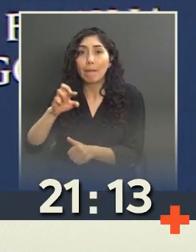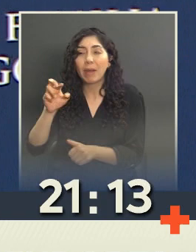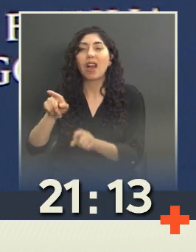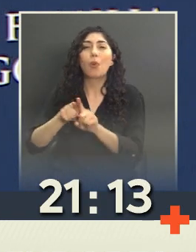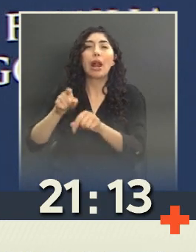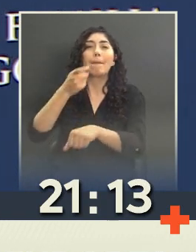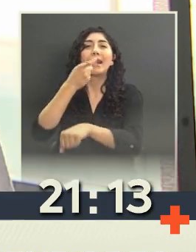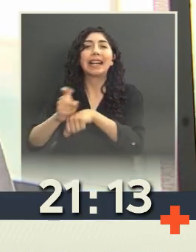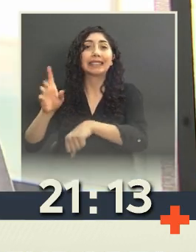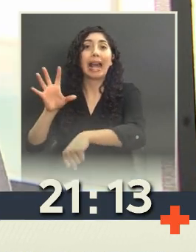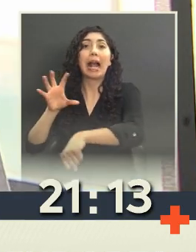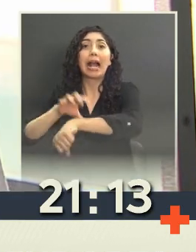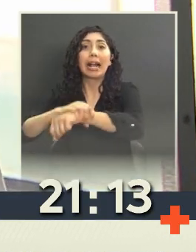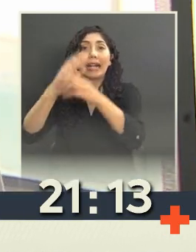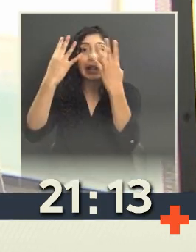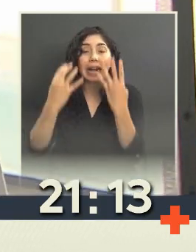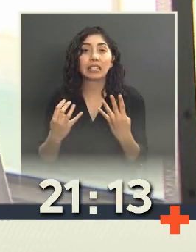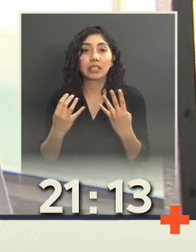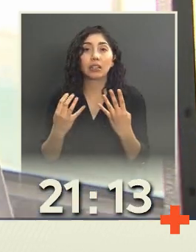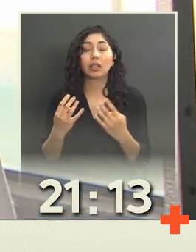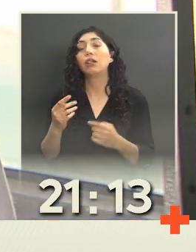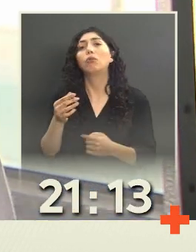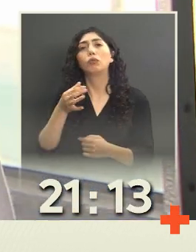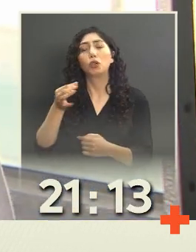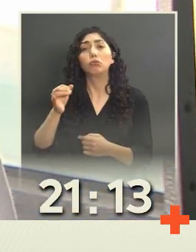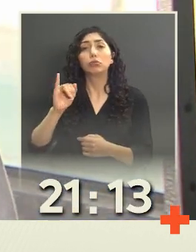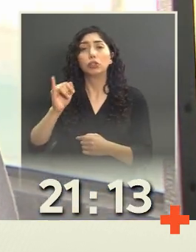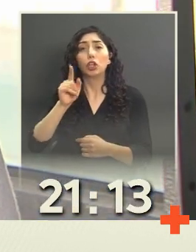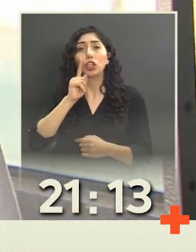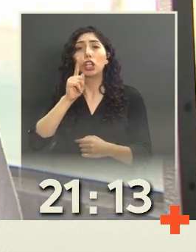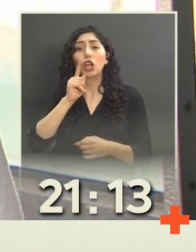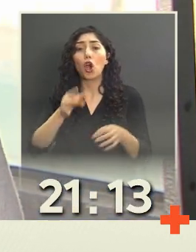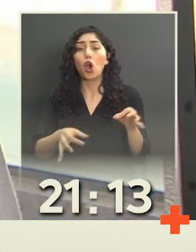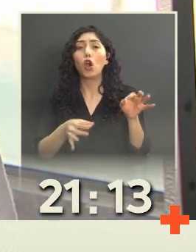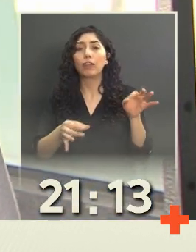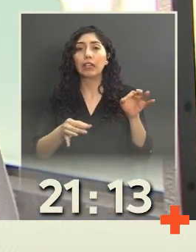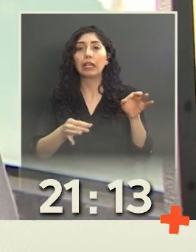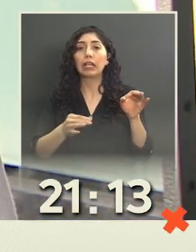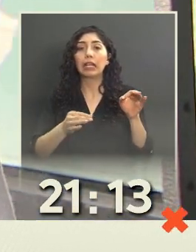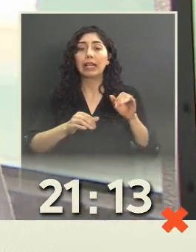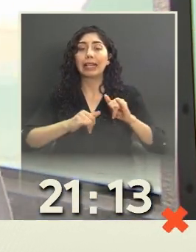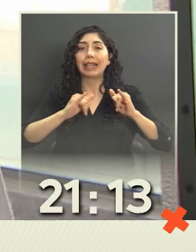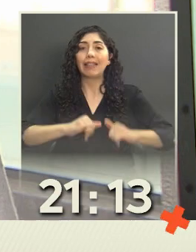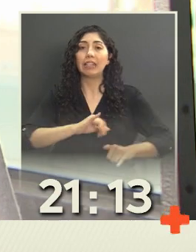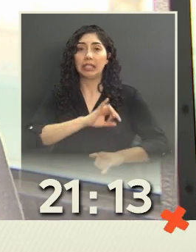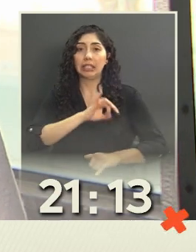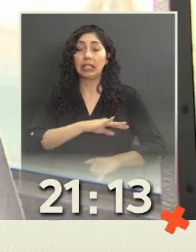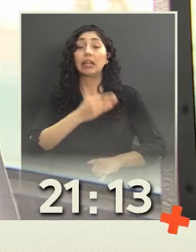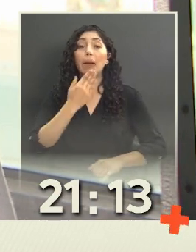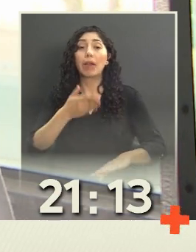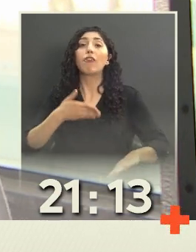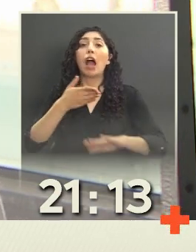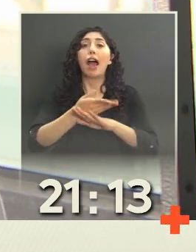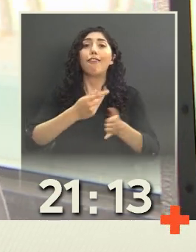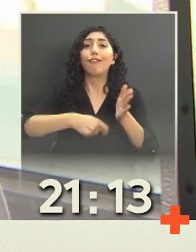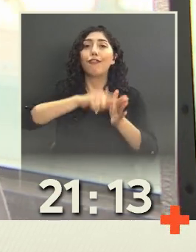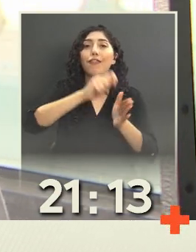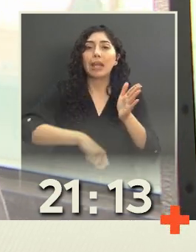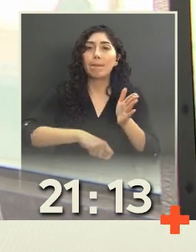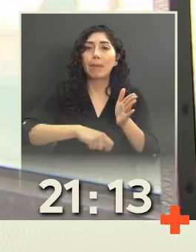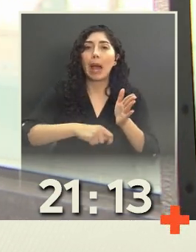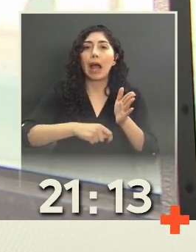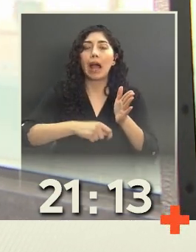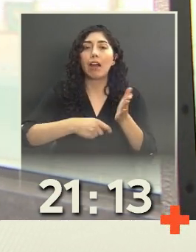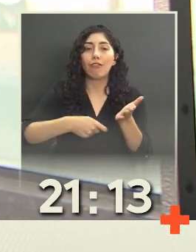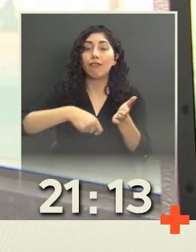Escuche lo que pasa. Le dieron como orden de arraigo, le dieron que tenía que ir a hacer firma mensual, tenía que